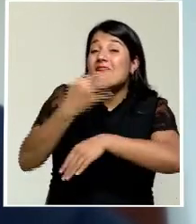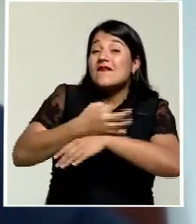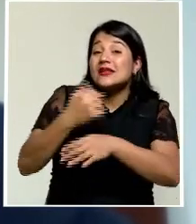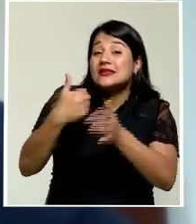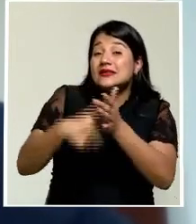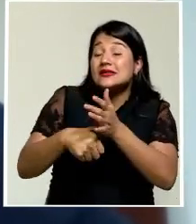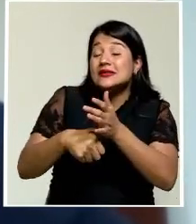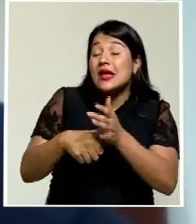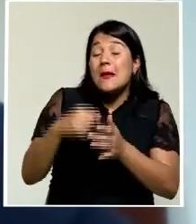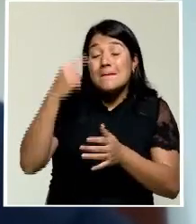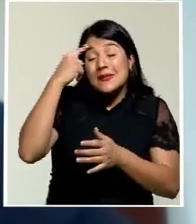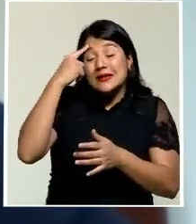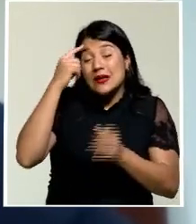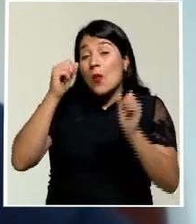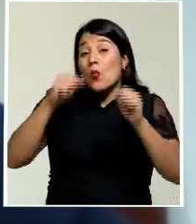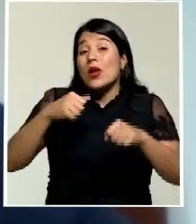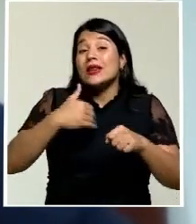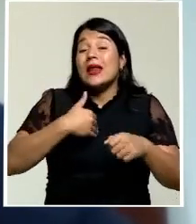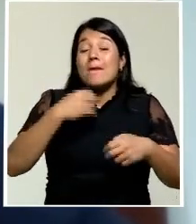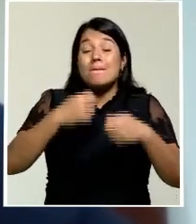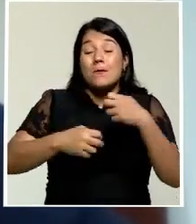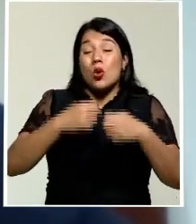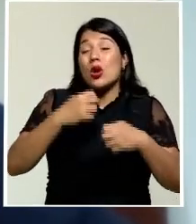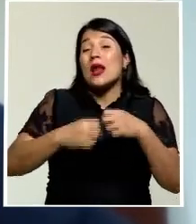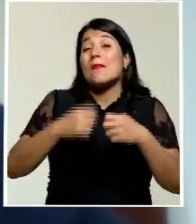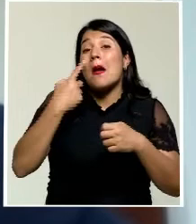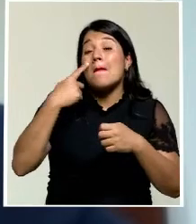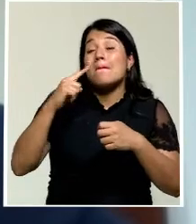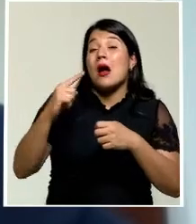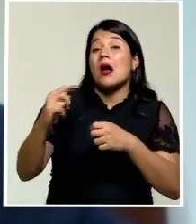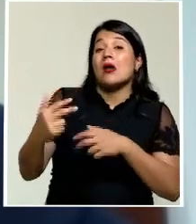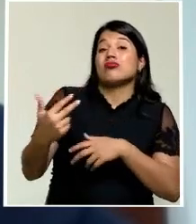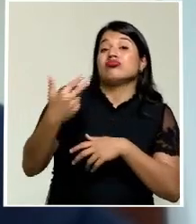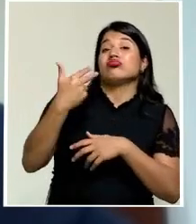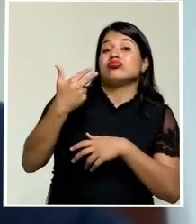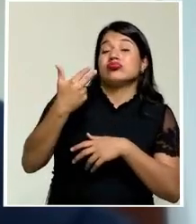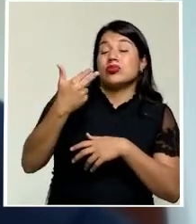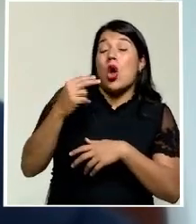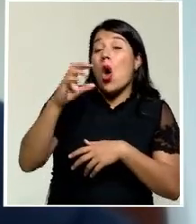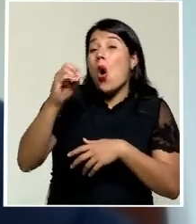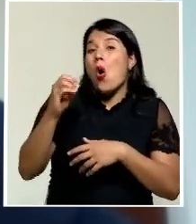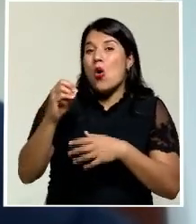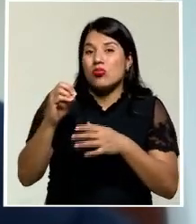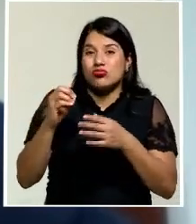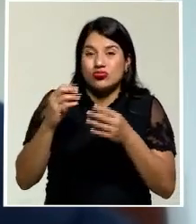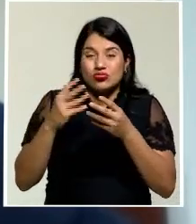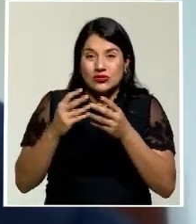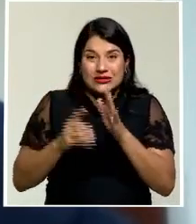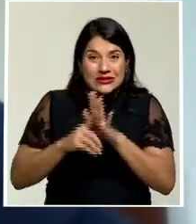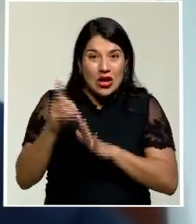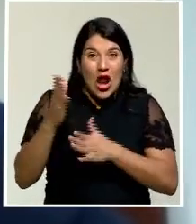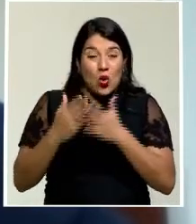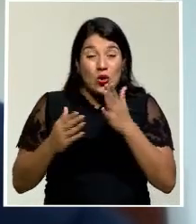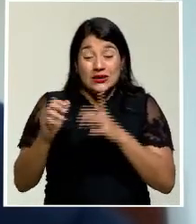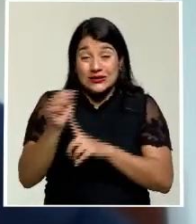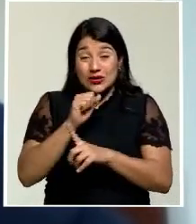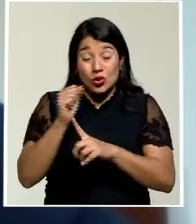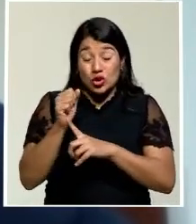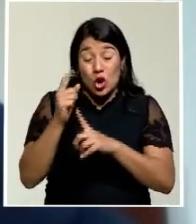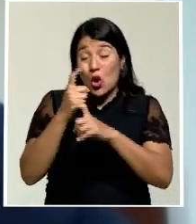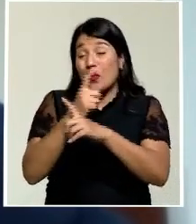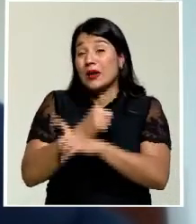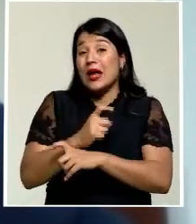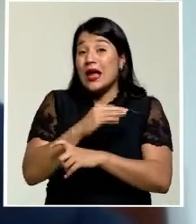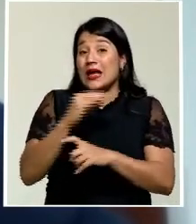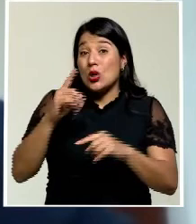para salir o que a raíz de las elecciones se genere alguna situación complicada y que ya no pudieran salir